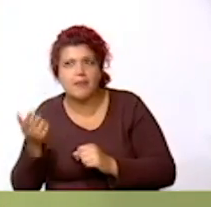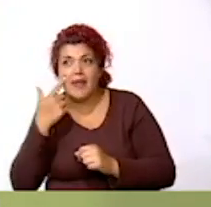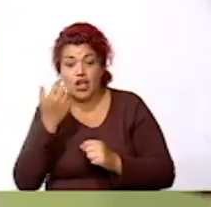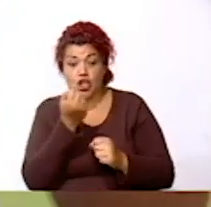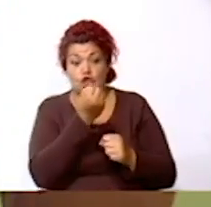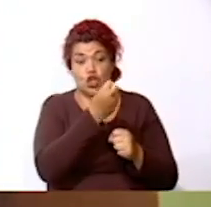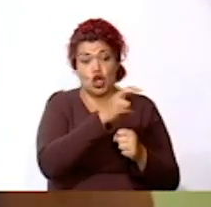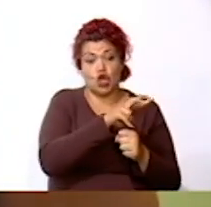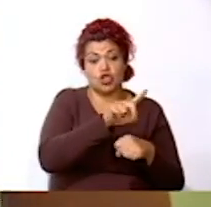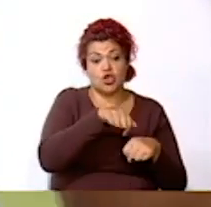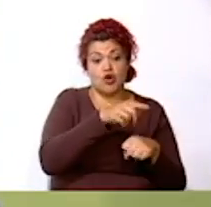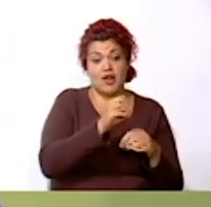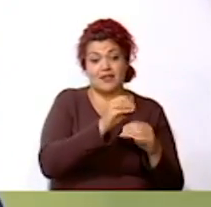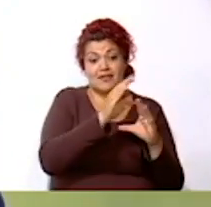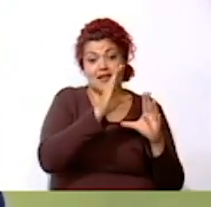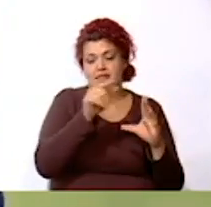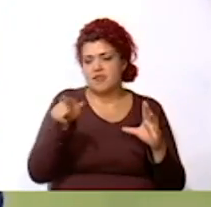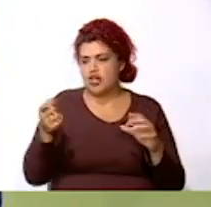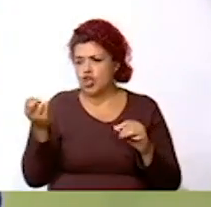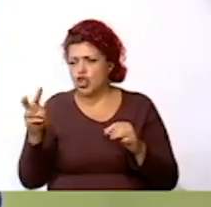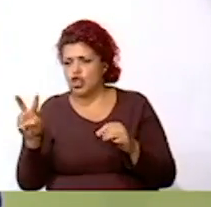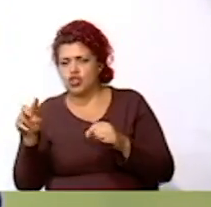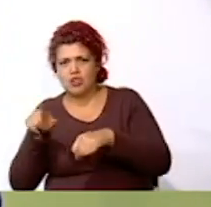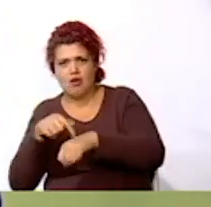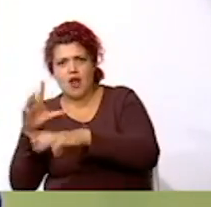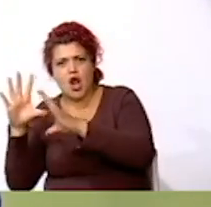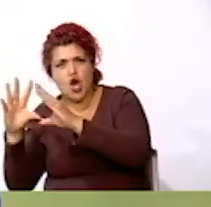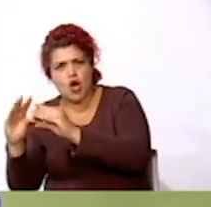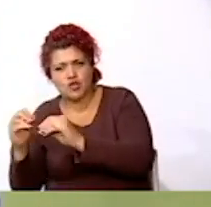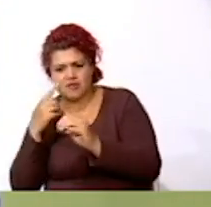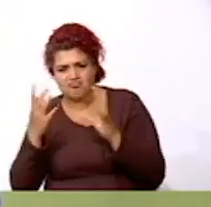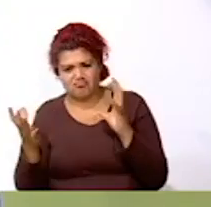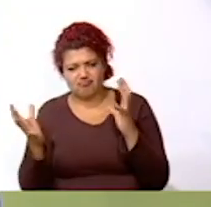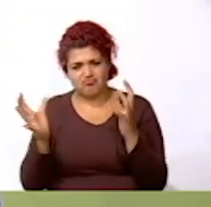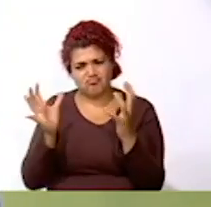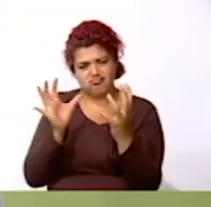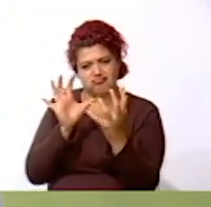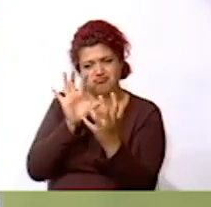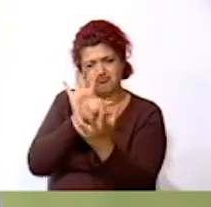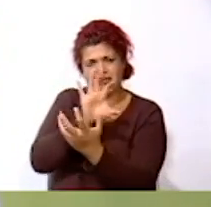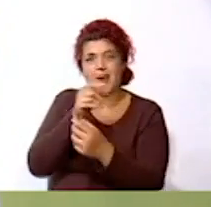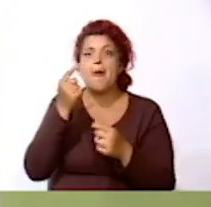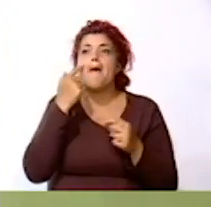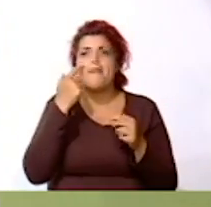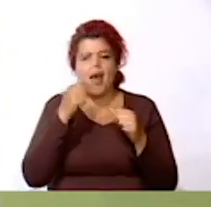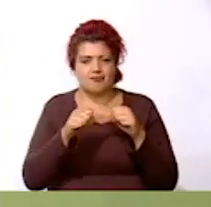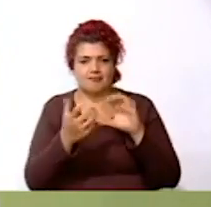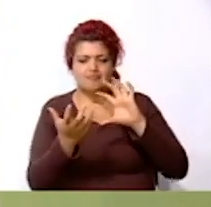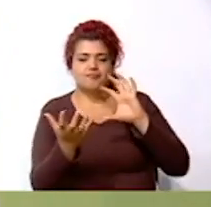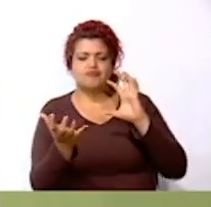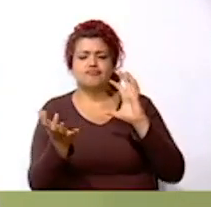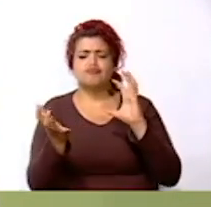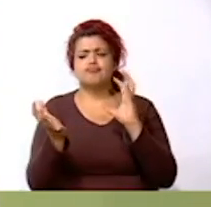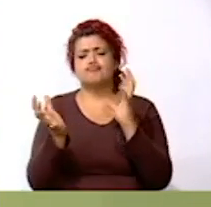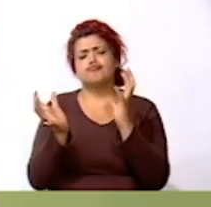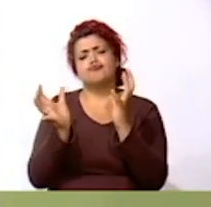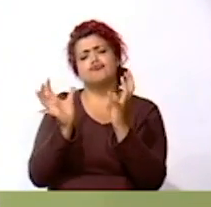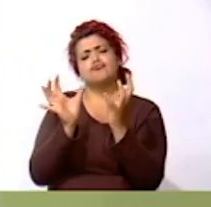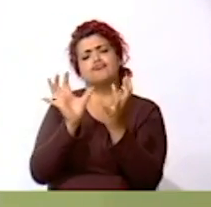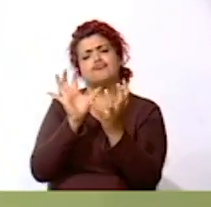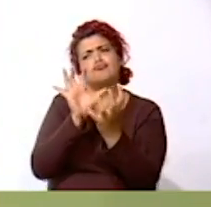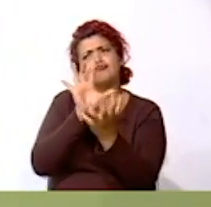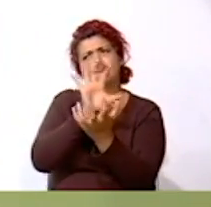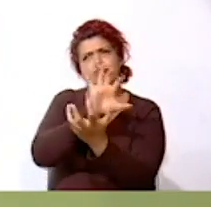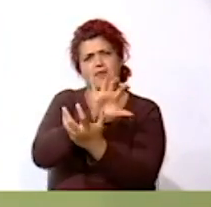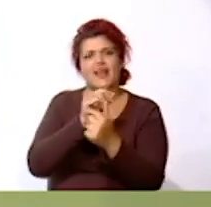de día Y 12 horas de noche Vamos a seguir dándole vuelta Por ejemplo A nuestro planeta Cuando por